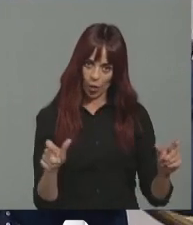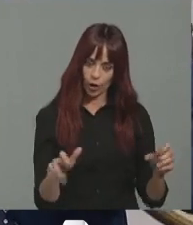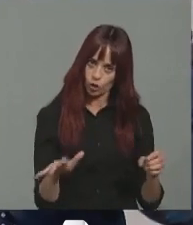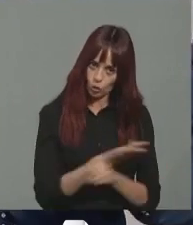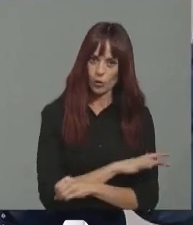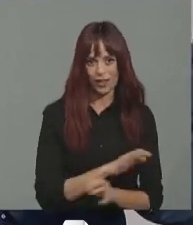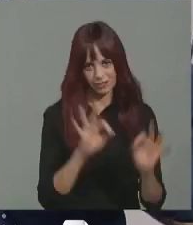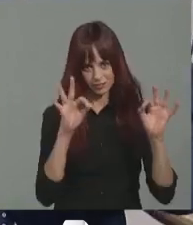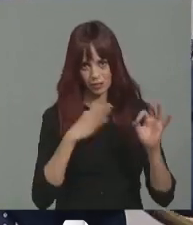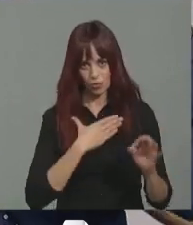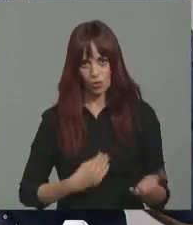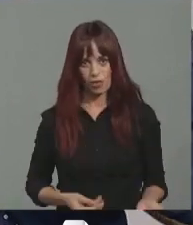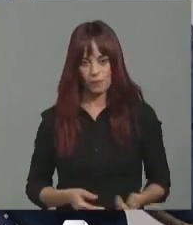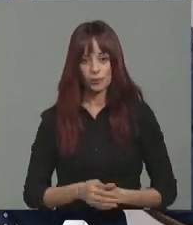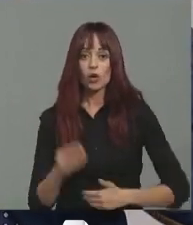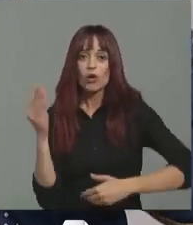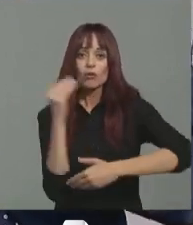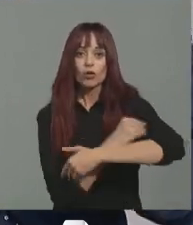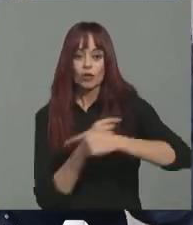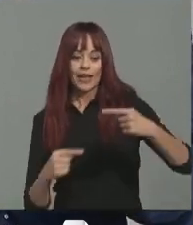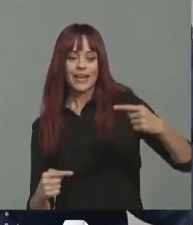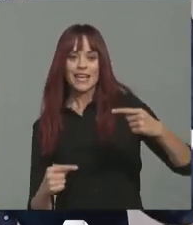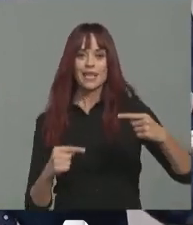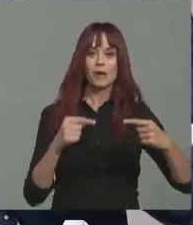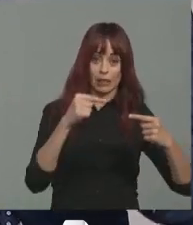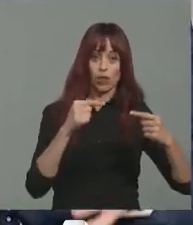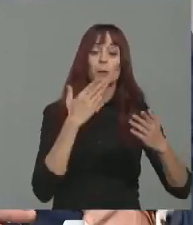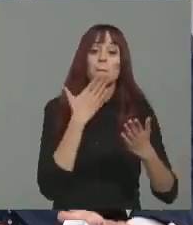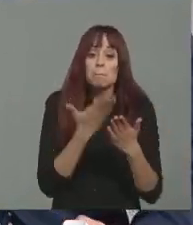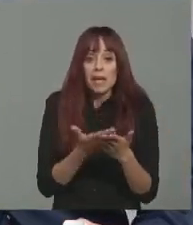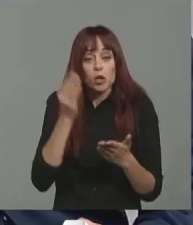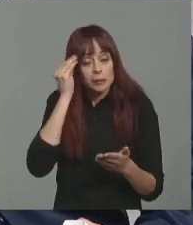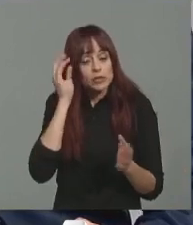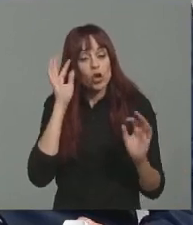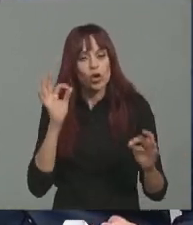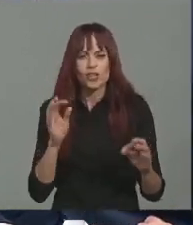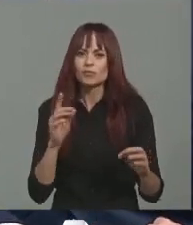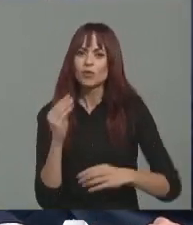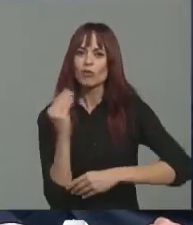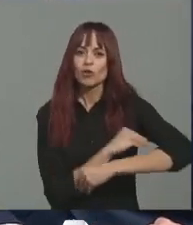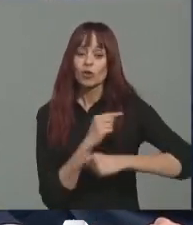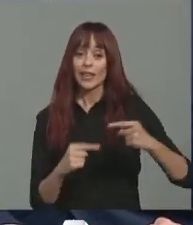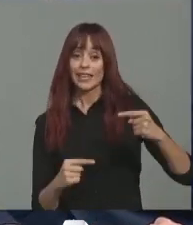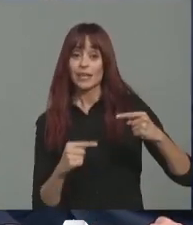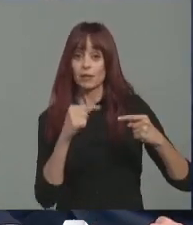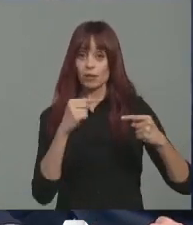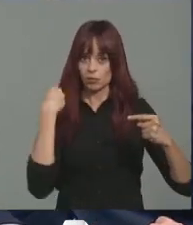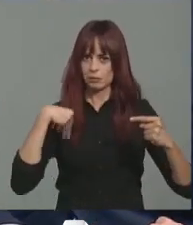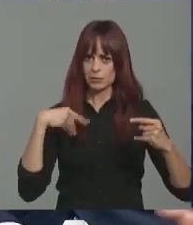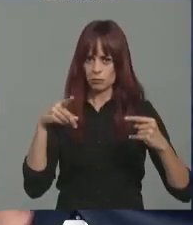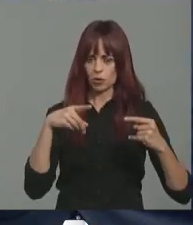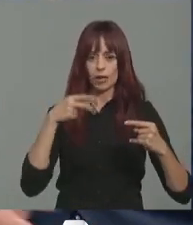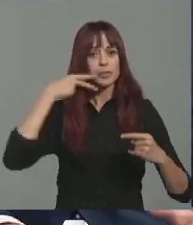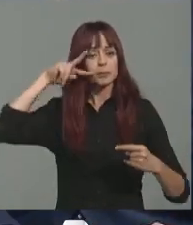entre otros, de la región de Murcia. Un fondo de nivelación transitorio, eso es que estamos pidiendo. Yo creo que es bastante razonable. ¿Ese fondo de nivelación está en línea con lo que proponían los